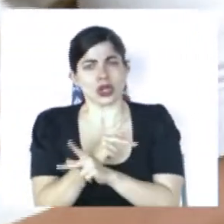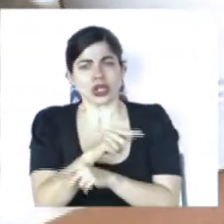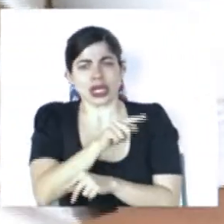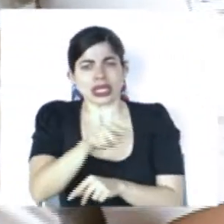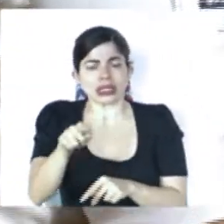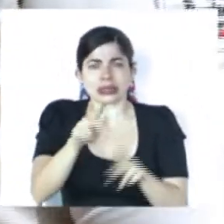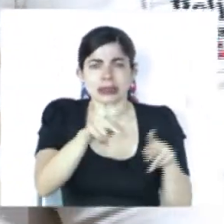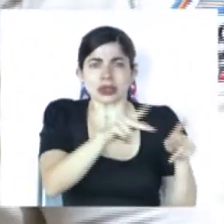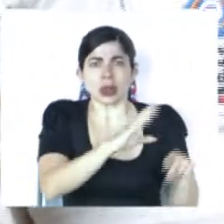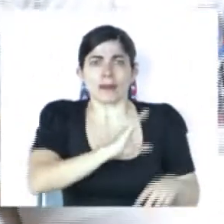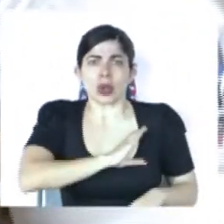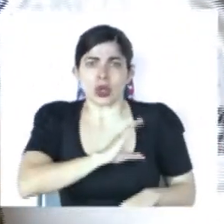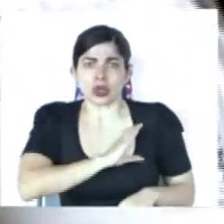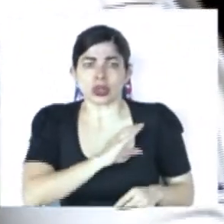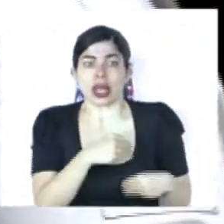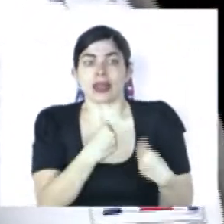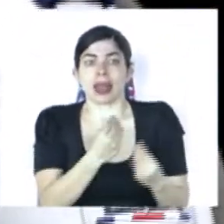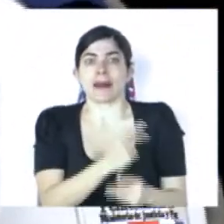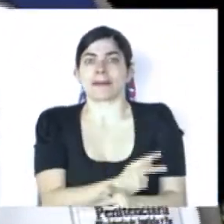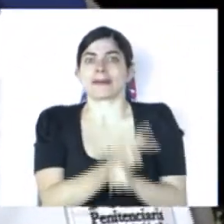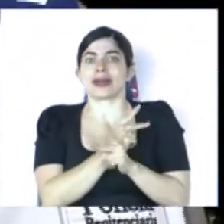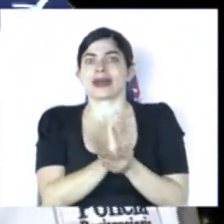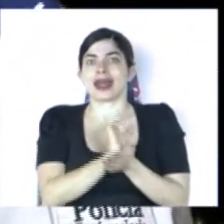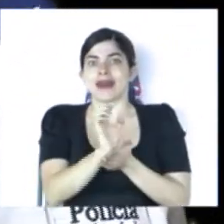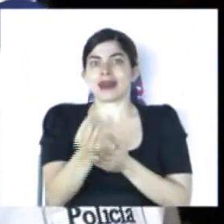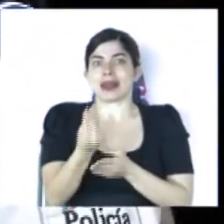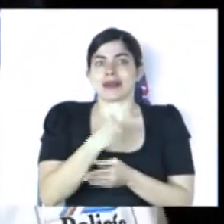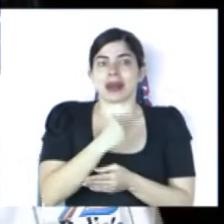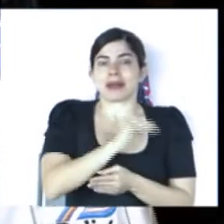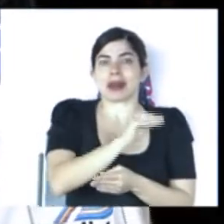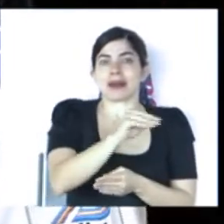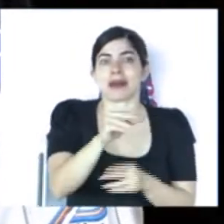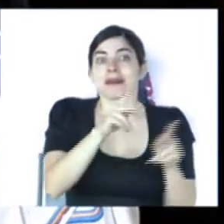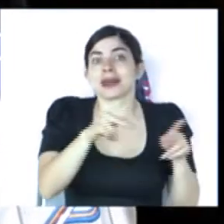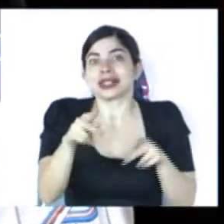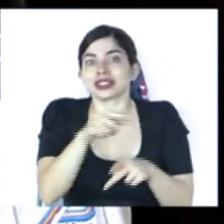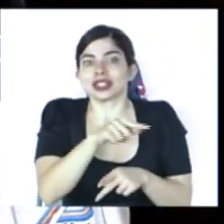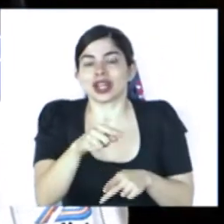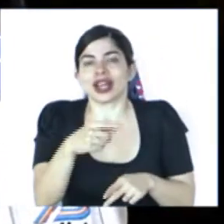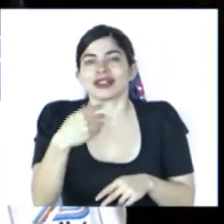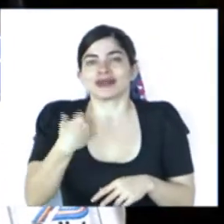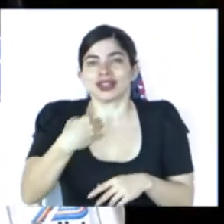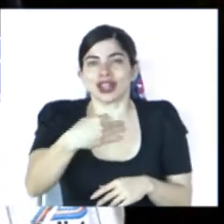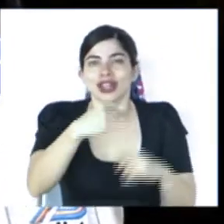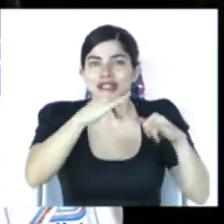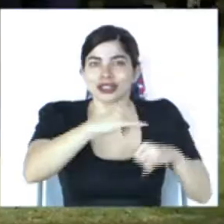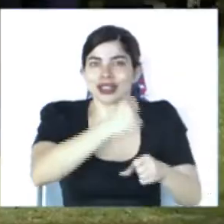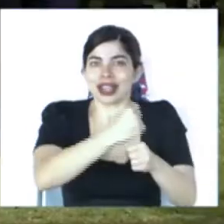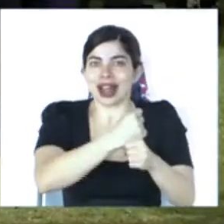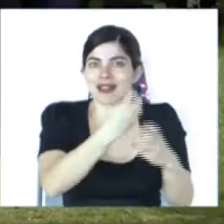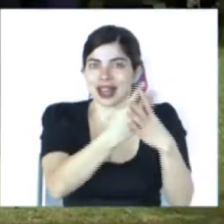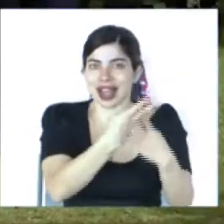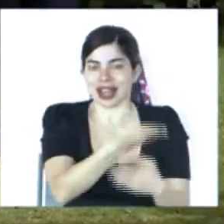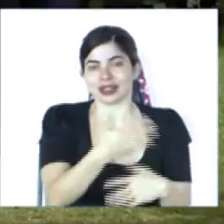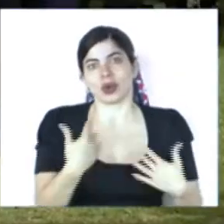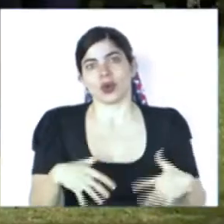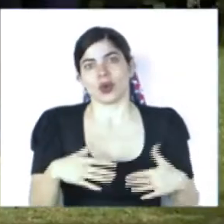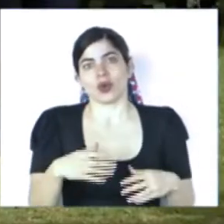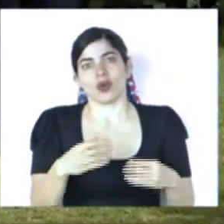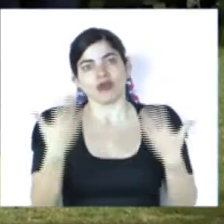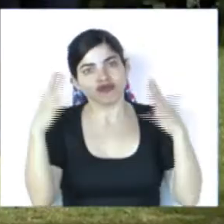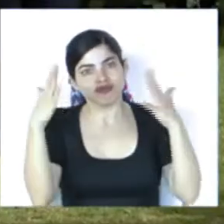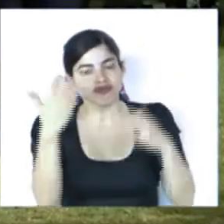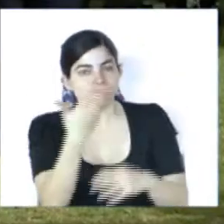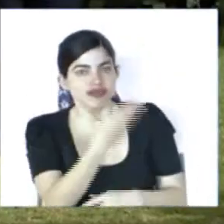policial generando la previsión del contagio entre las personas que viven diariamente en los centros penitenciarios. un fuerte aplauso por favor